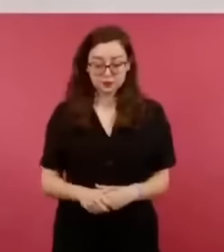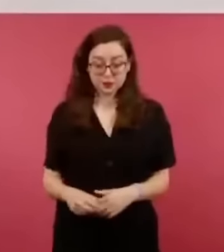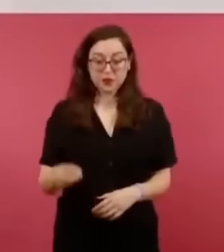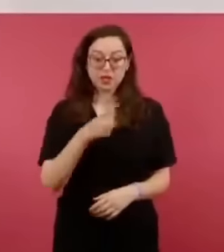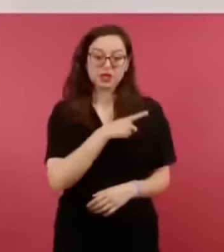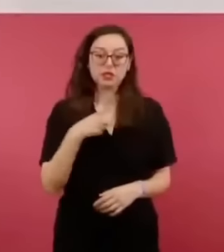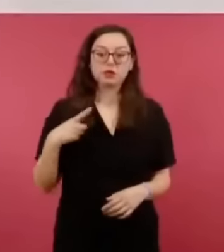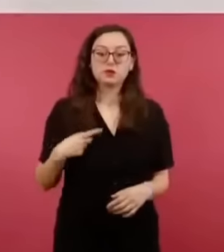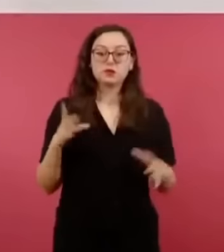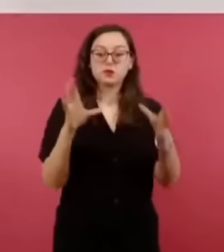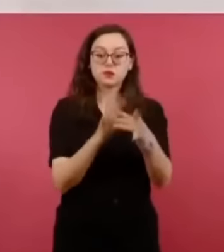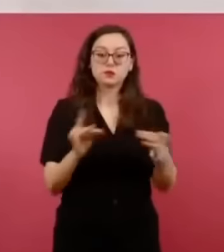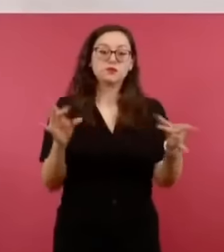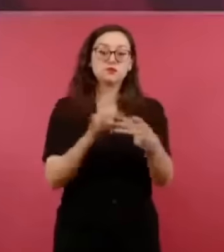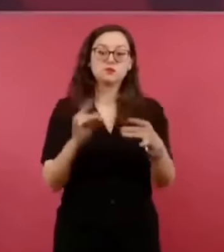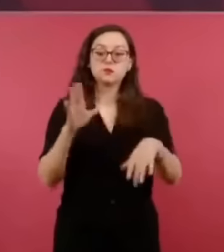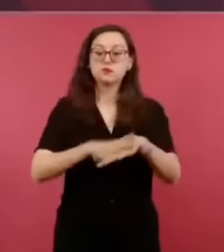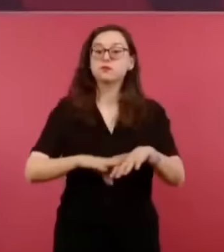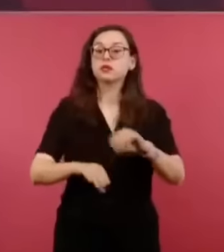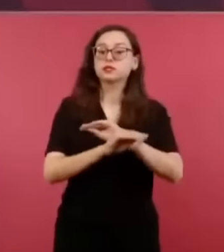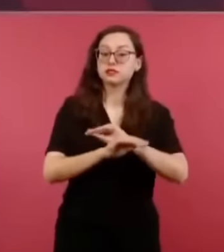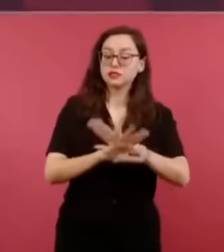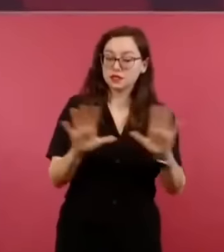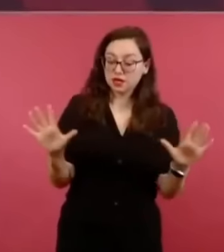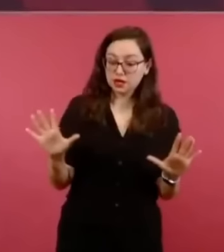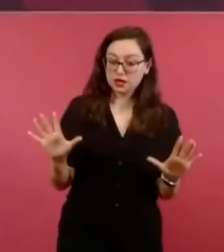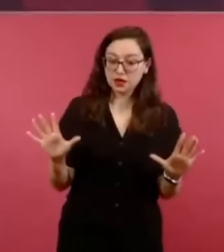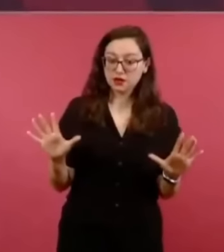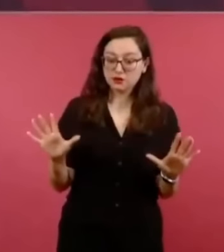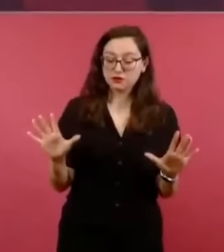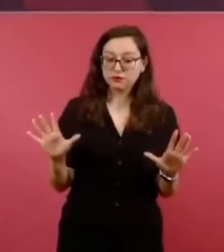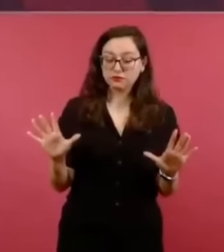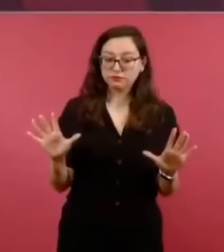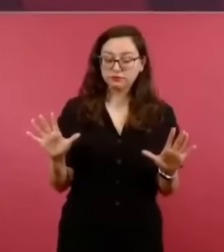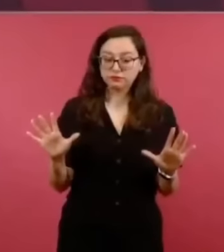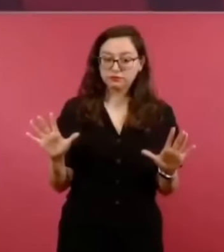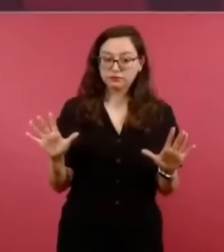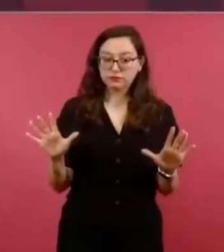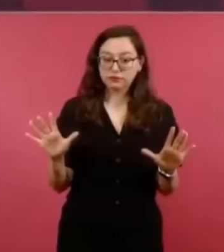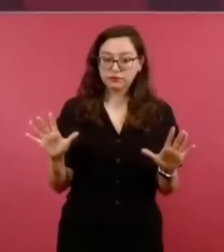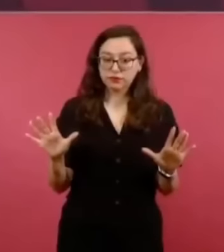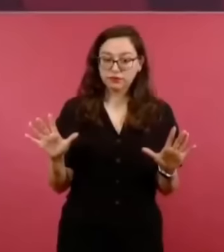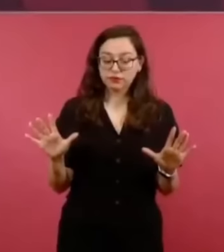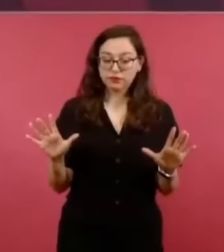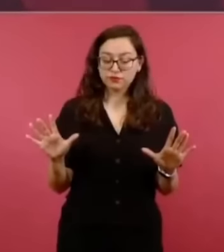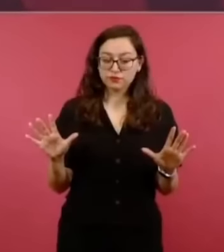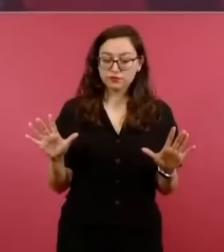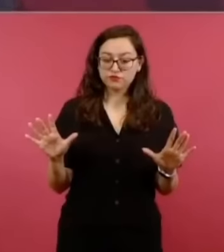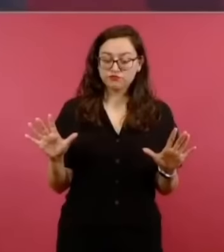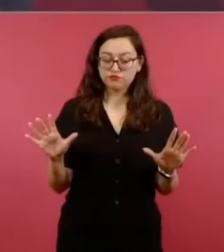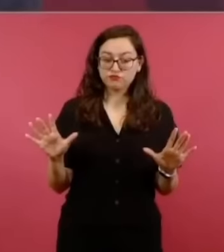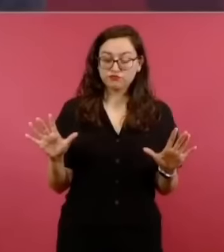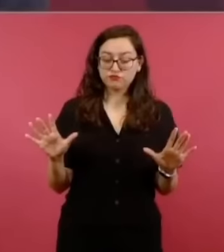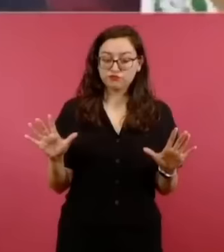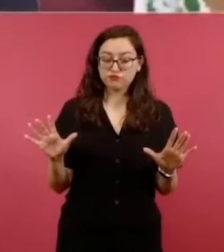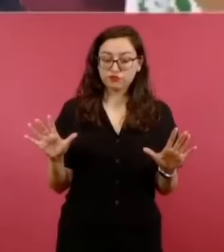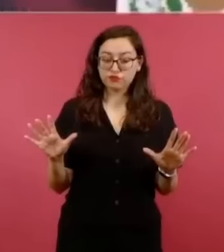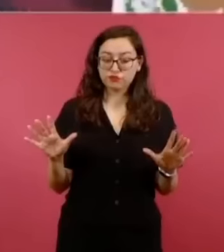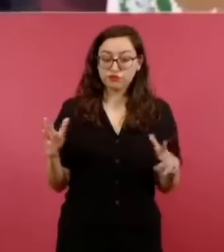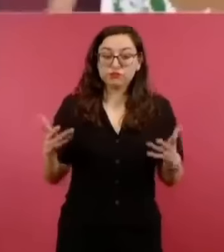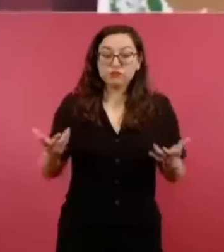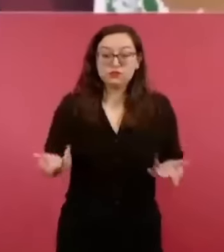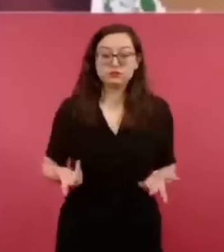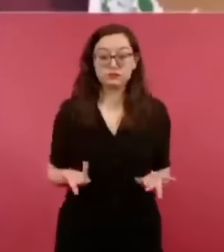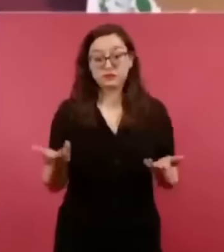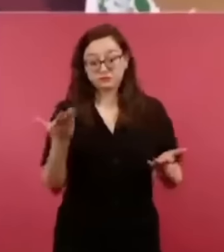no son como